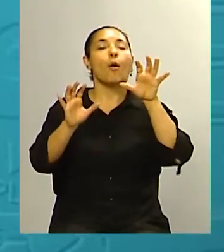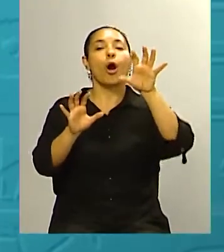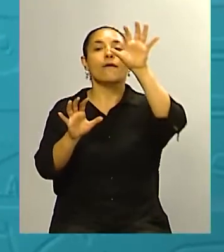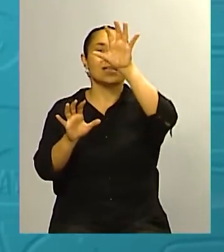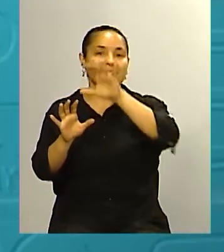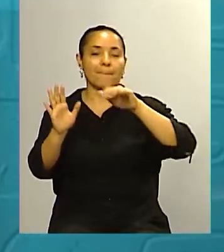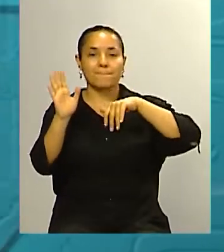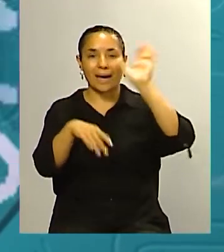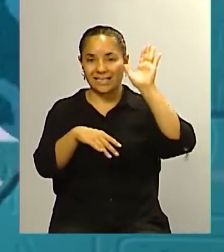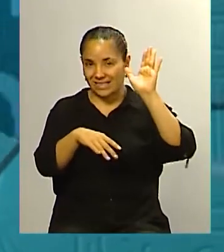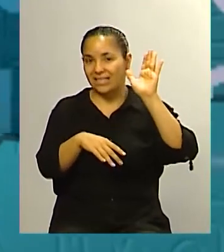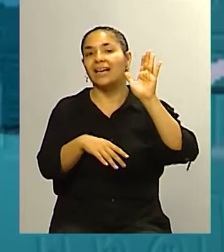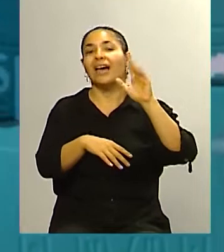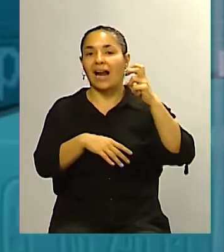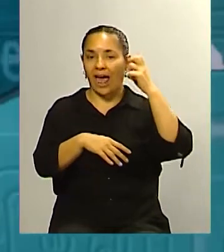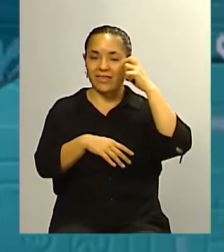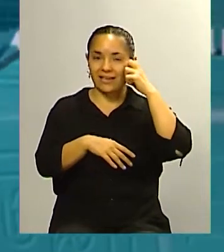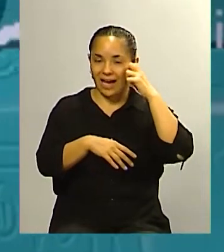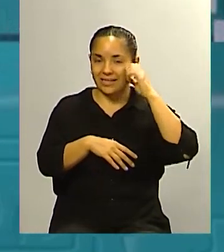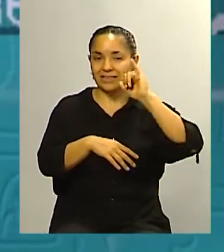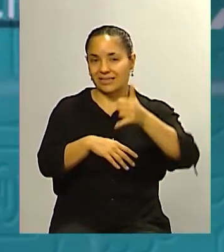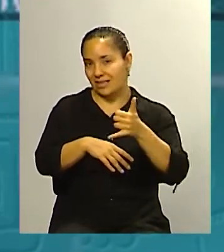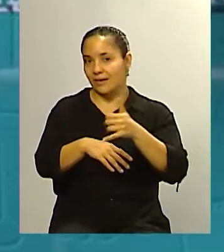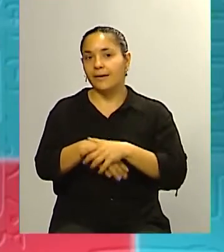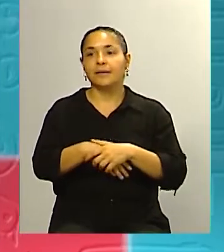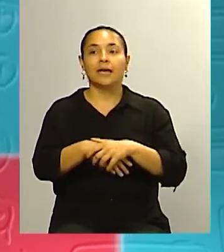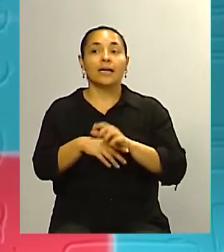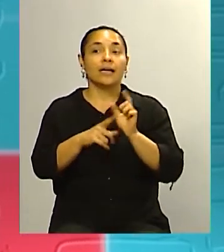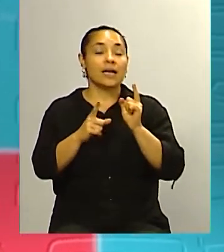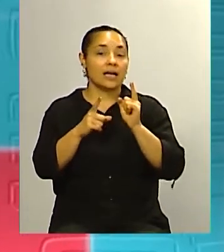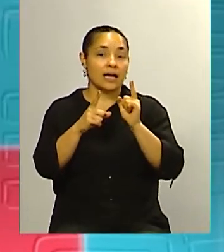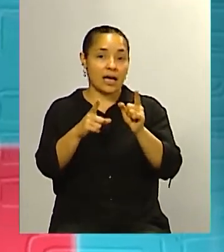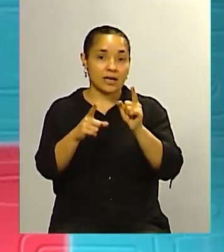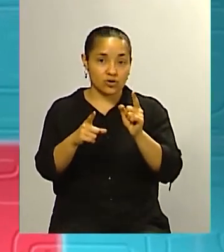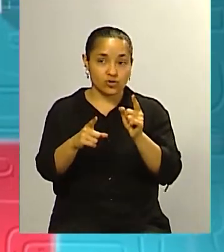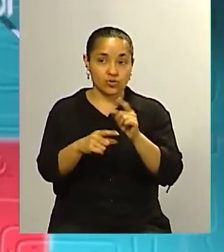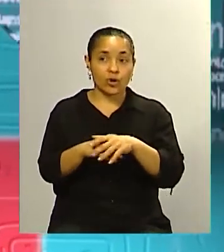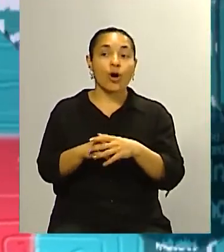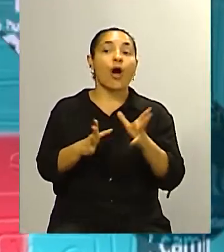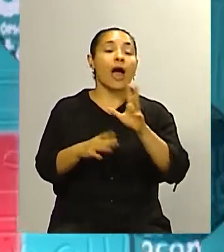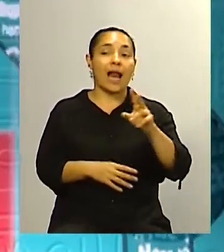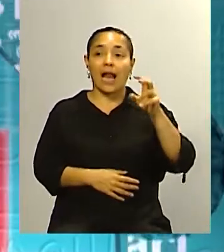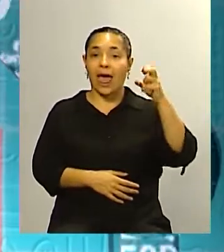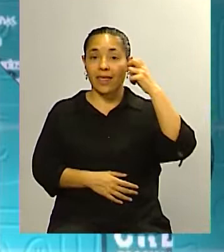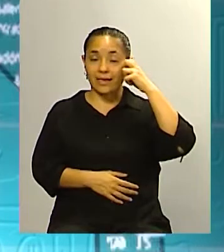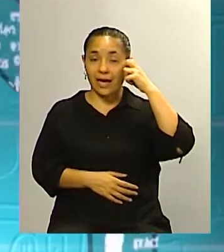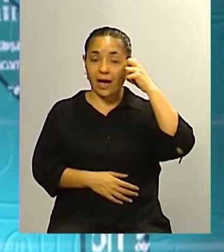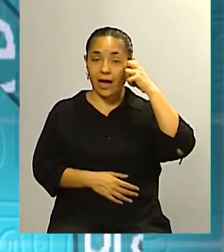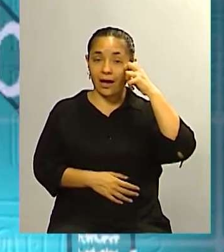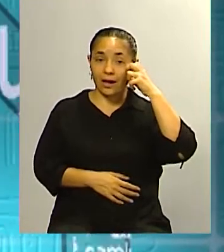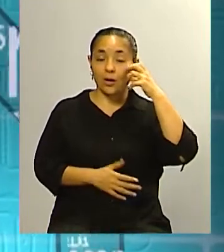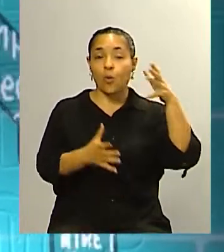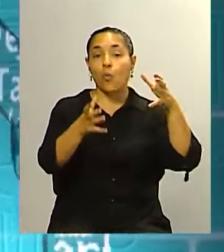el gobierno de dirigentes radicales y esa cuestión le va a permitir al radicalismo empezar a